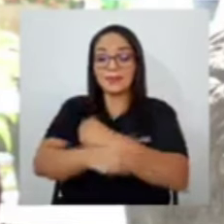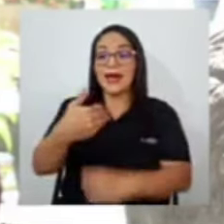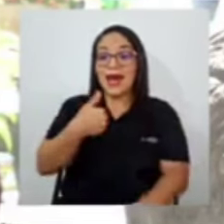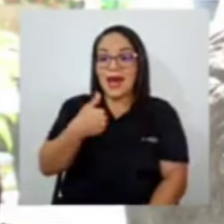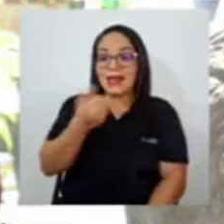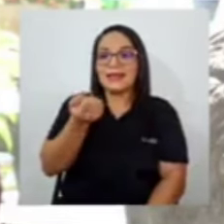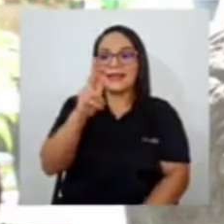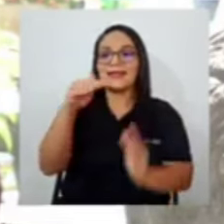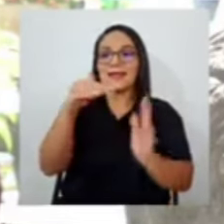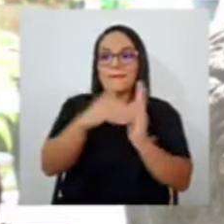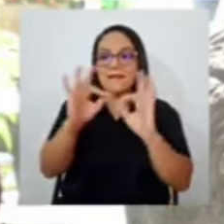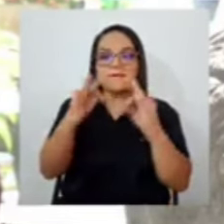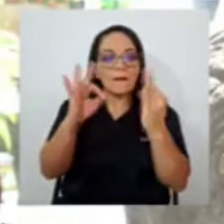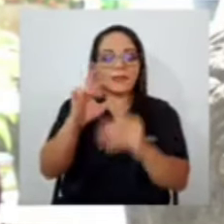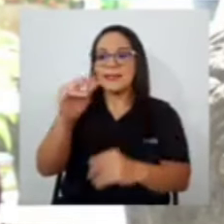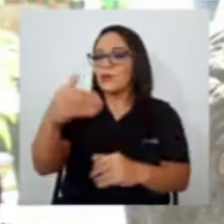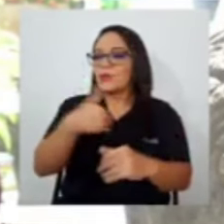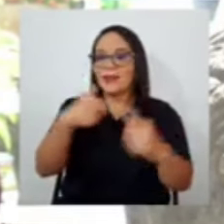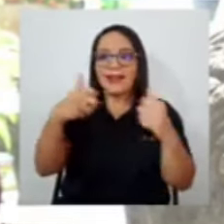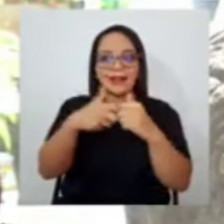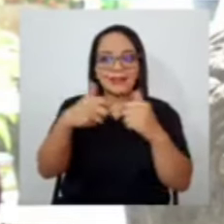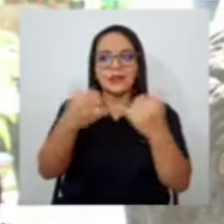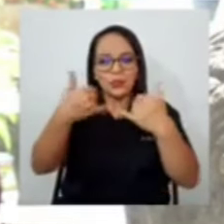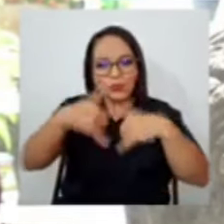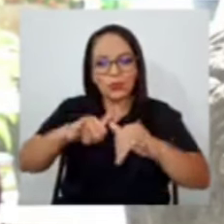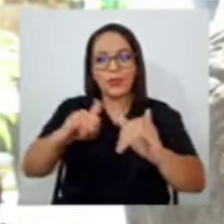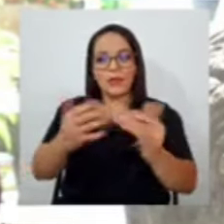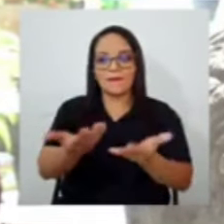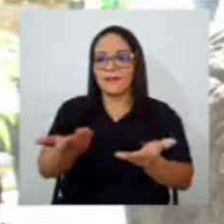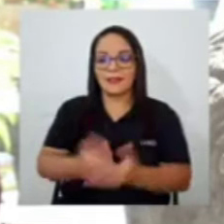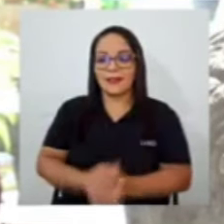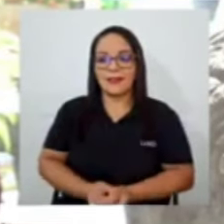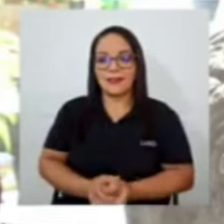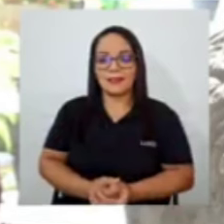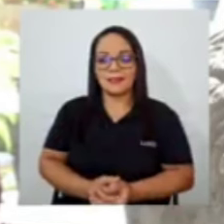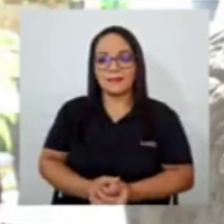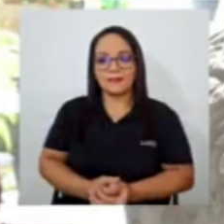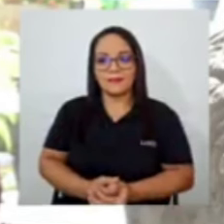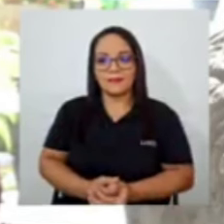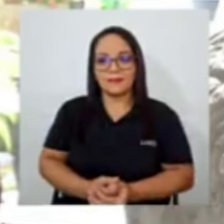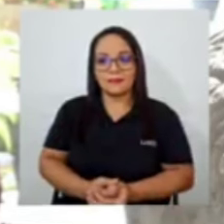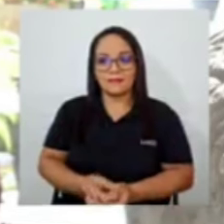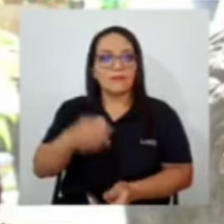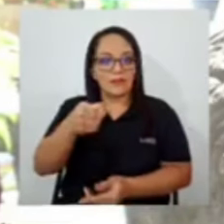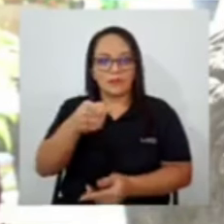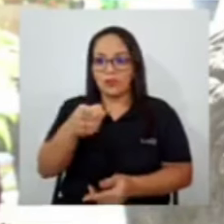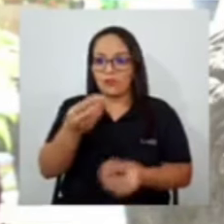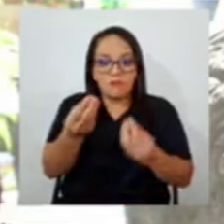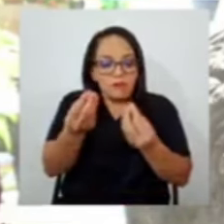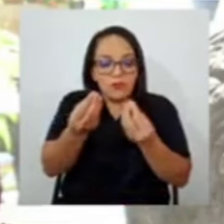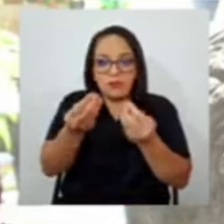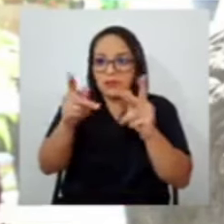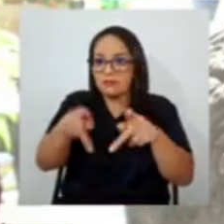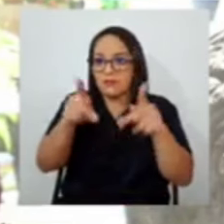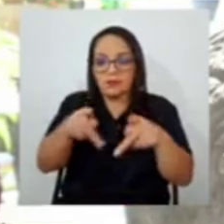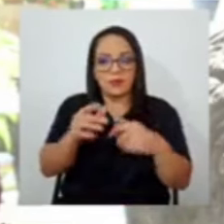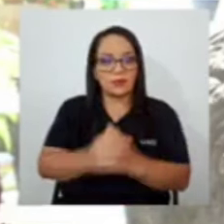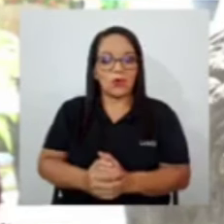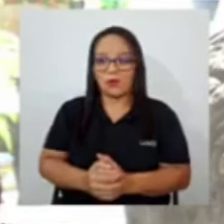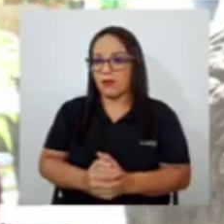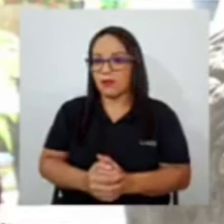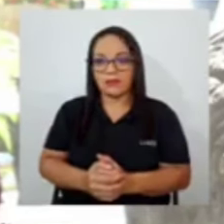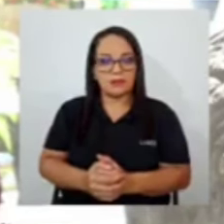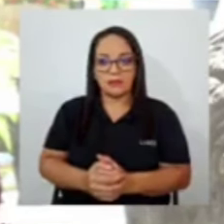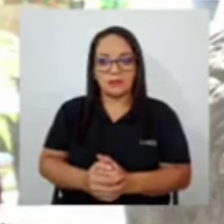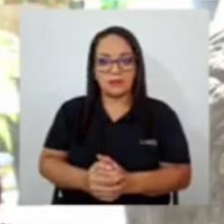familias sin electricidad todavía. Eso es una cantidad muy grande de personas que no tienen las